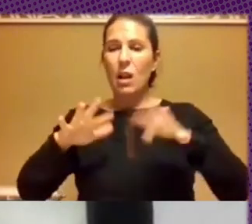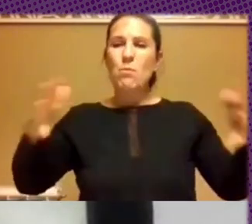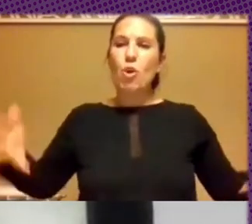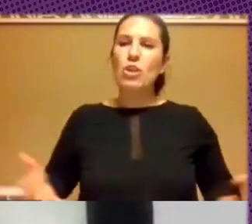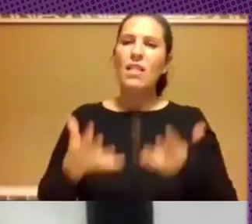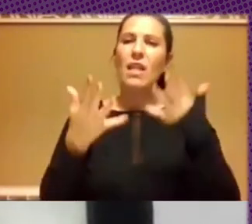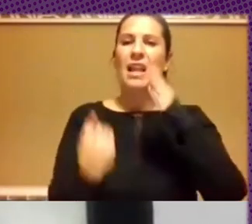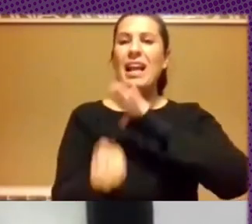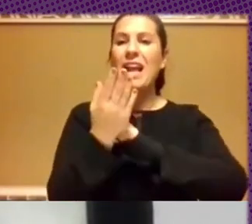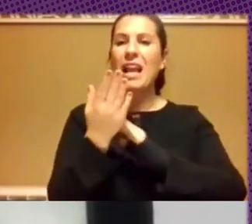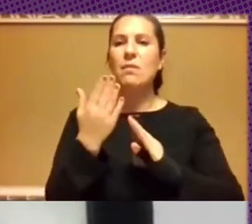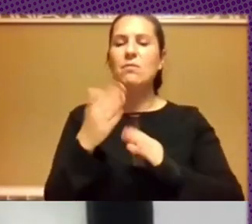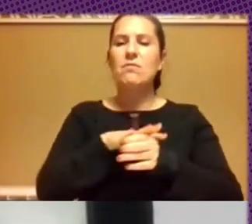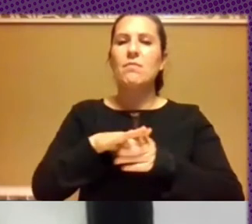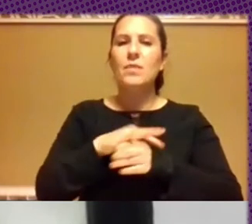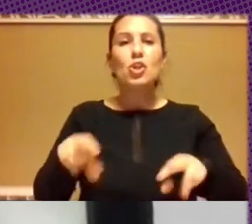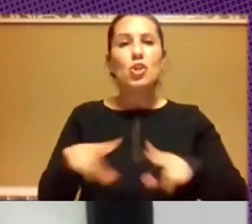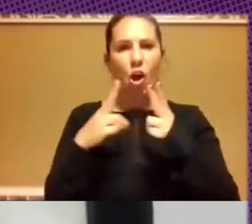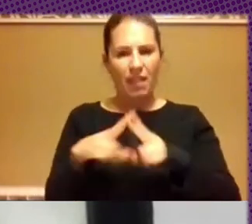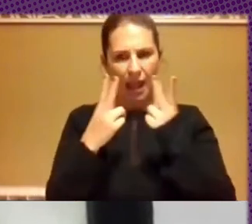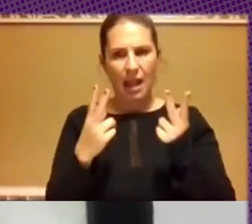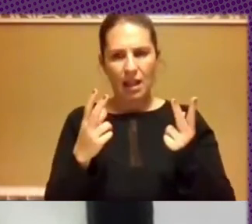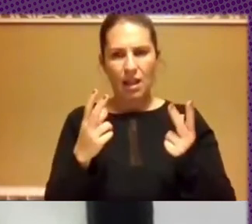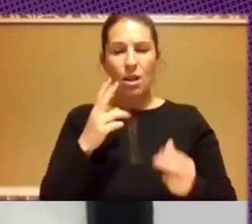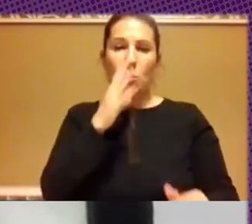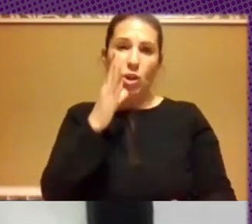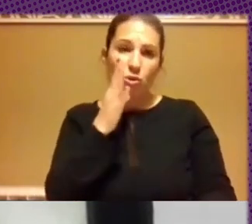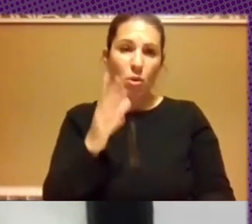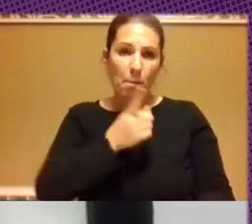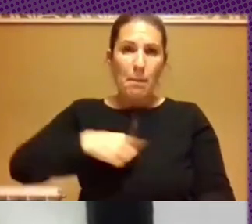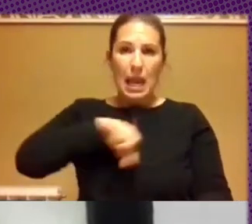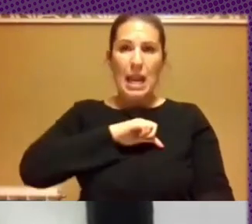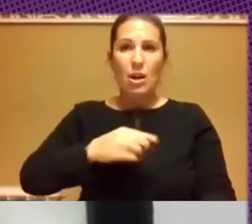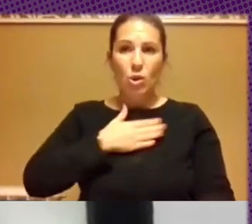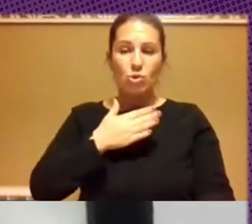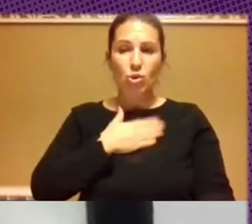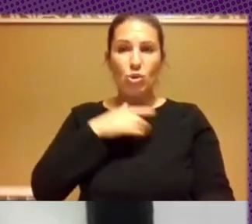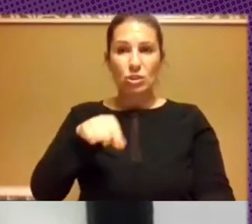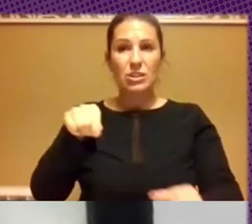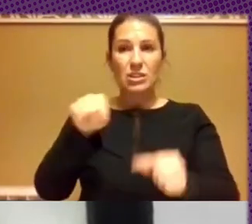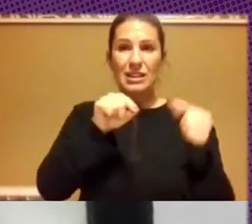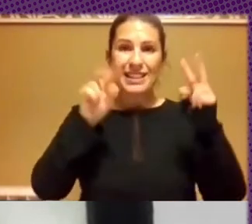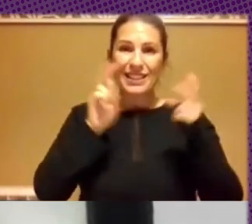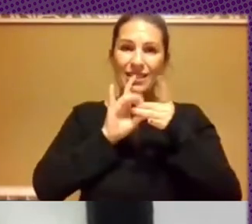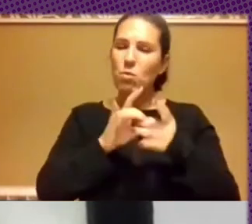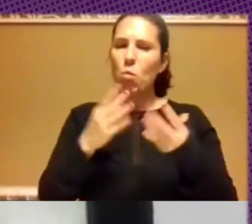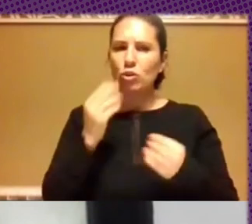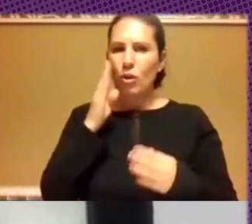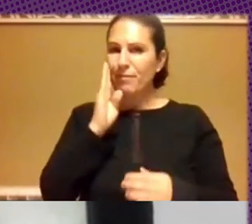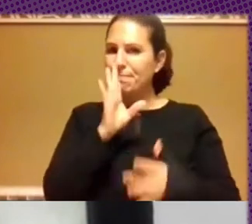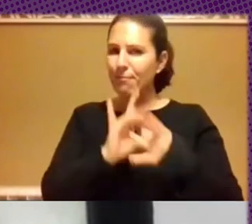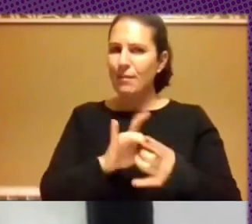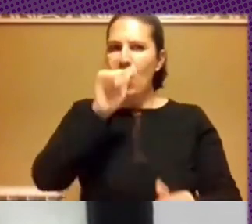dimensión social de la problemática por eso para nosotros parte de esta discusión tiene que ver con los profesionales de